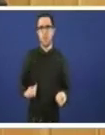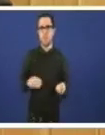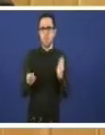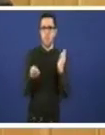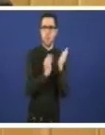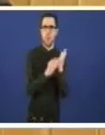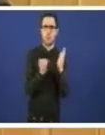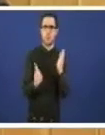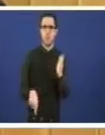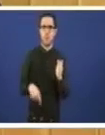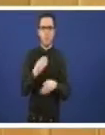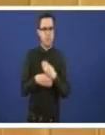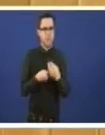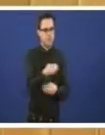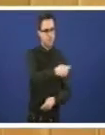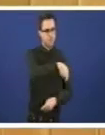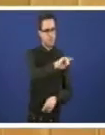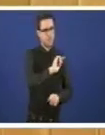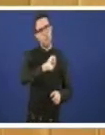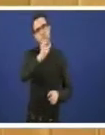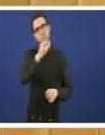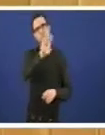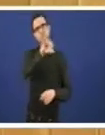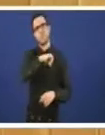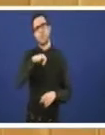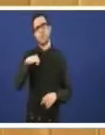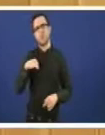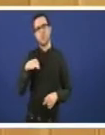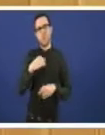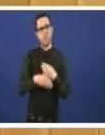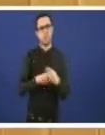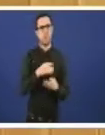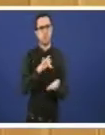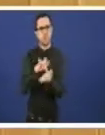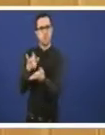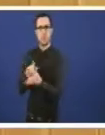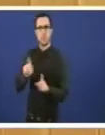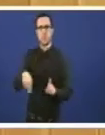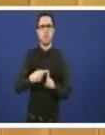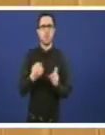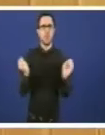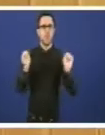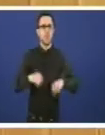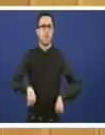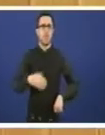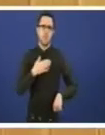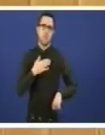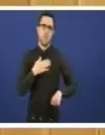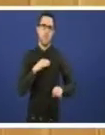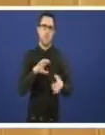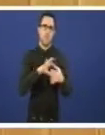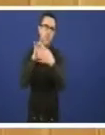mesmo o que fixeron vostedes en outras comunidades autónomas e que aprobaron tamén na propia Unión Europea por tanto